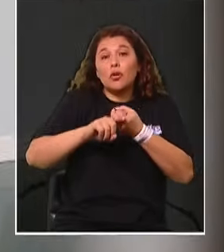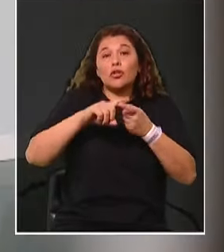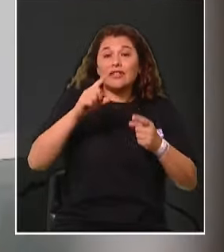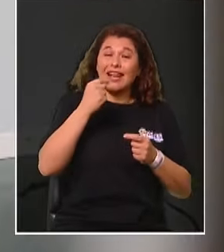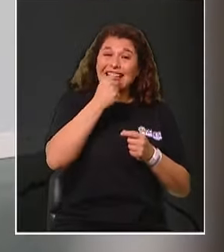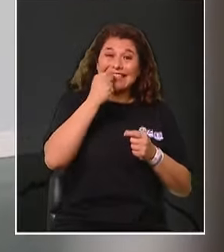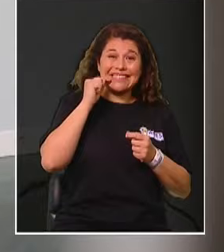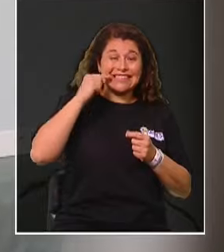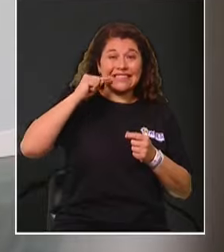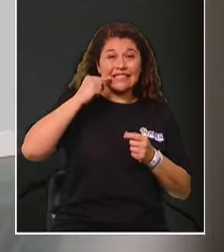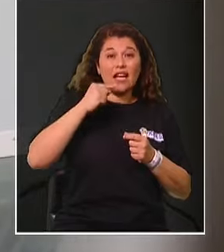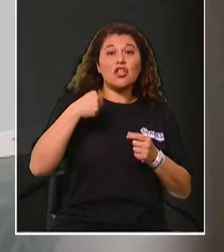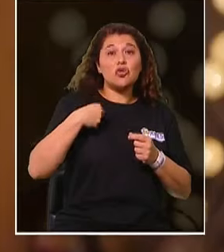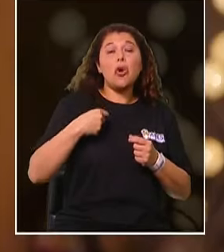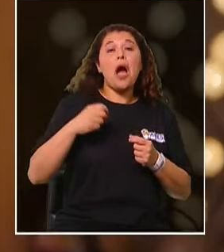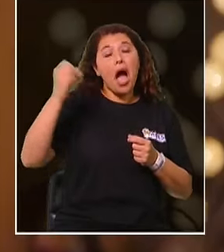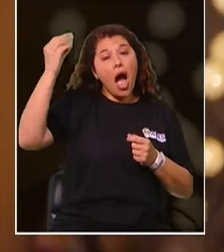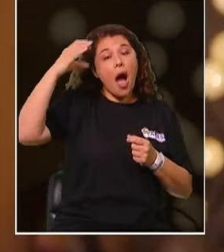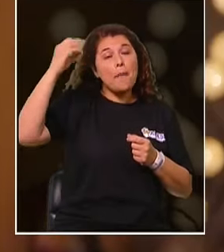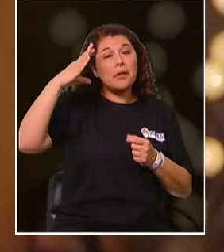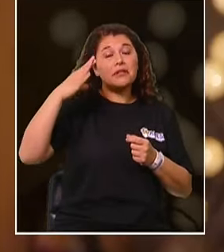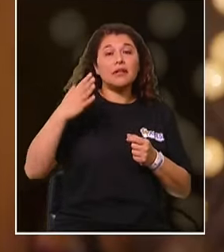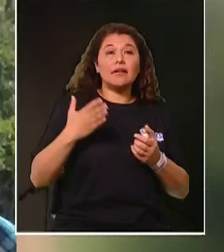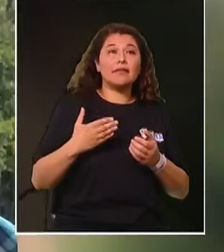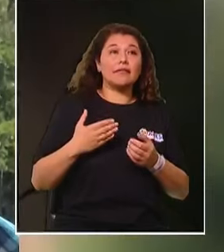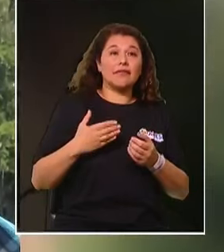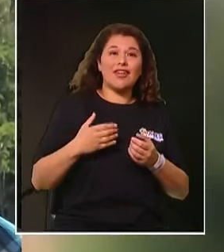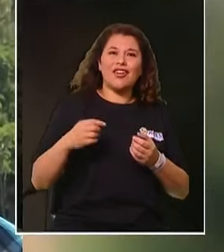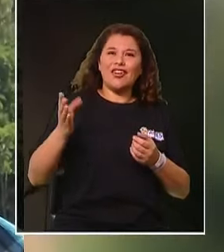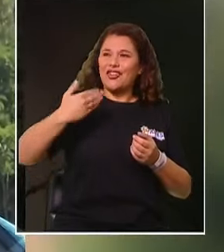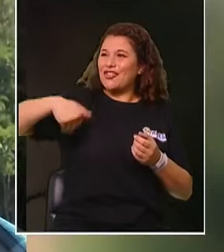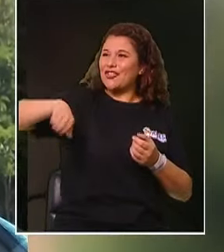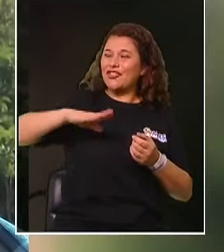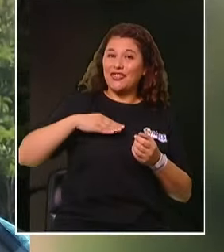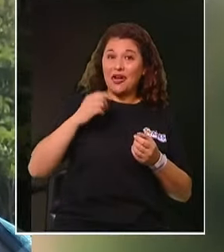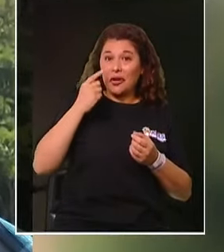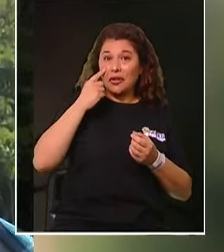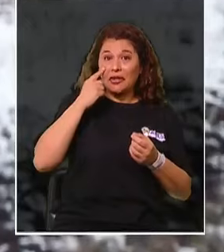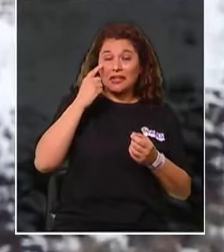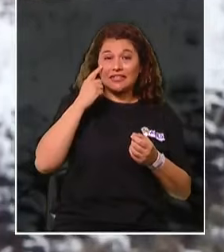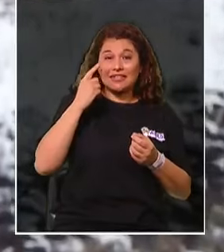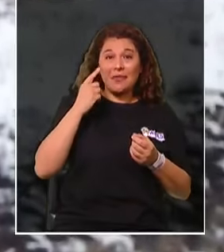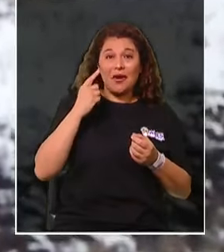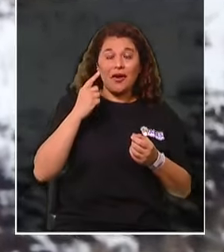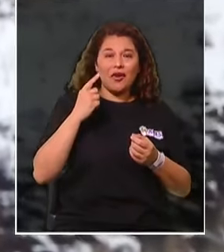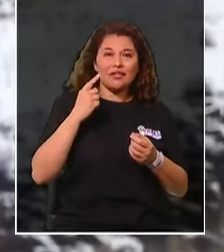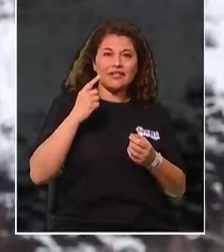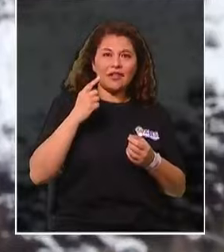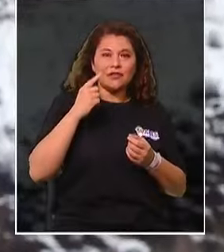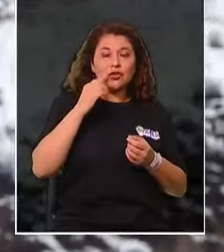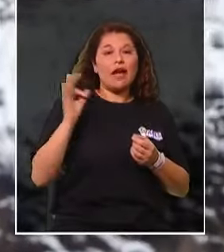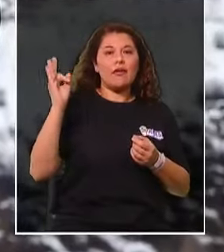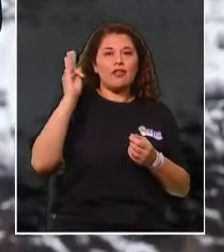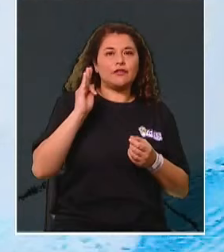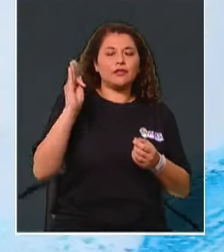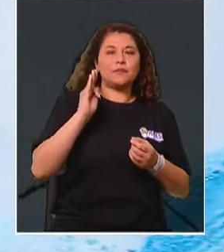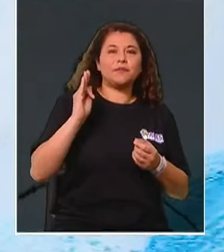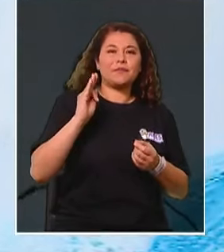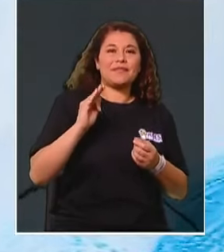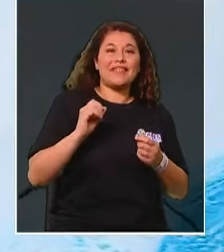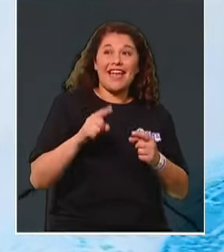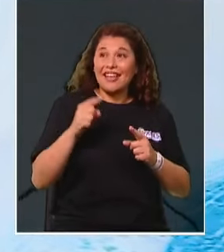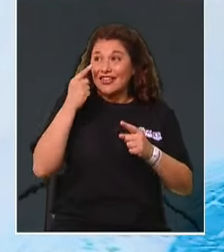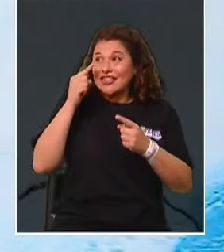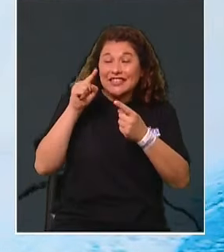rubro como subasistente. Nos conocimos por Facebook, porque tenemos el mismo apellido, Migueles. Y yo empecé a ver que él era deportista.